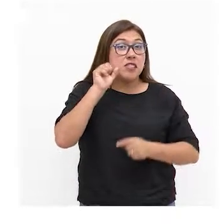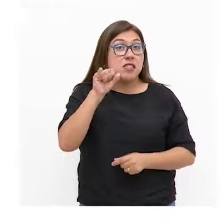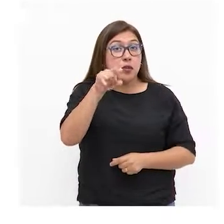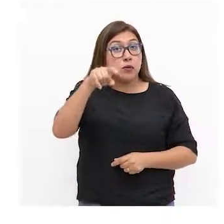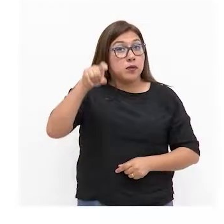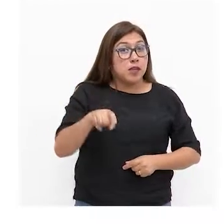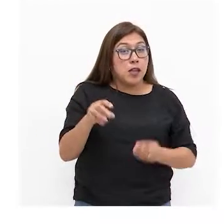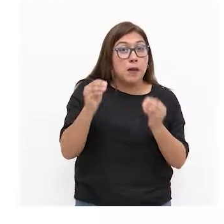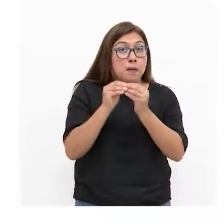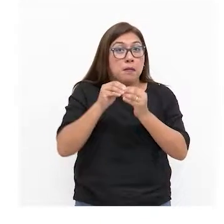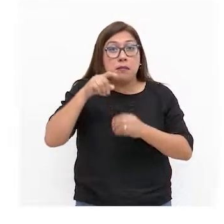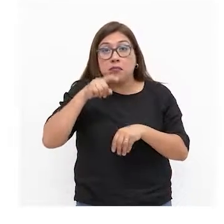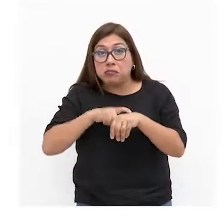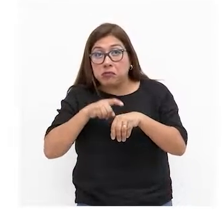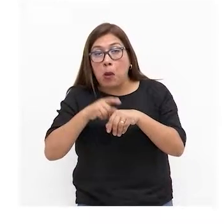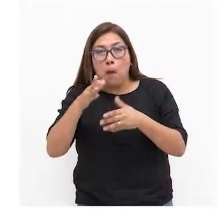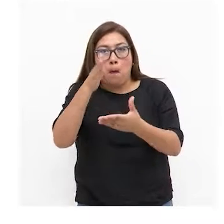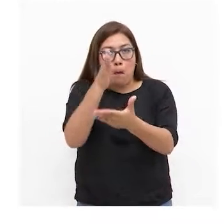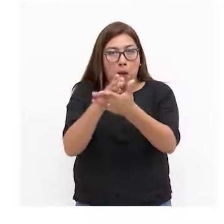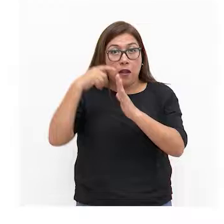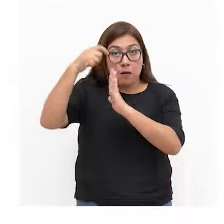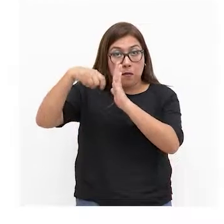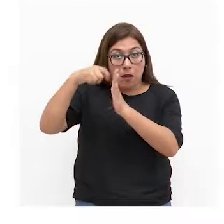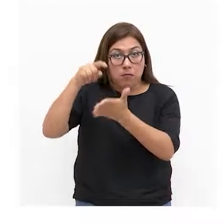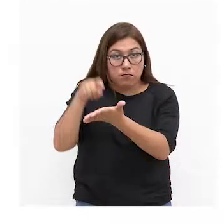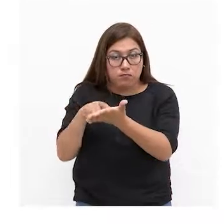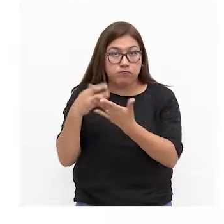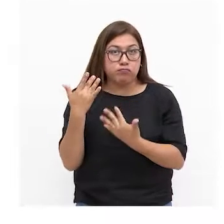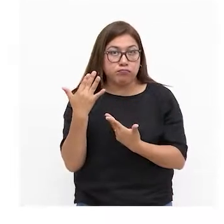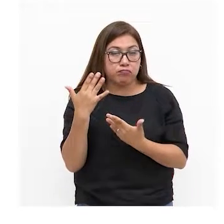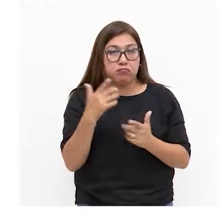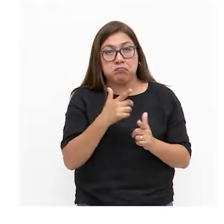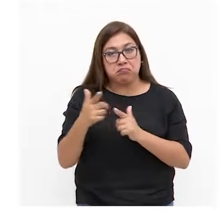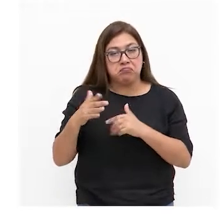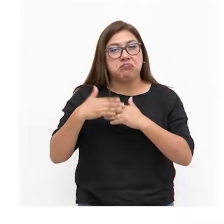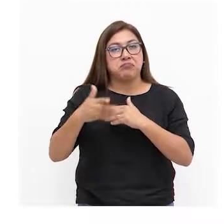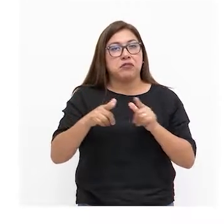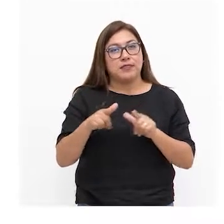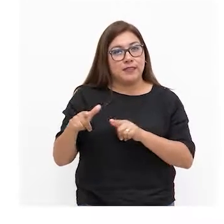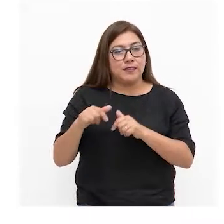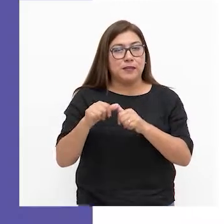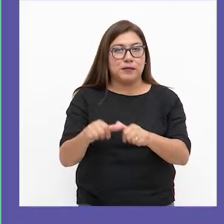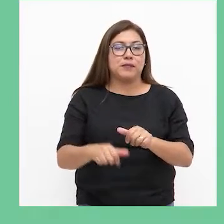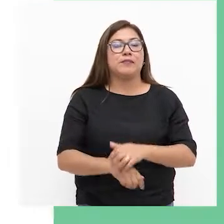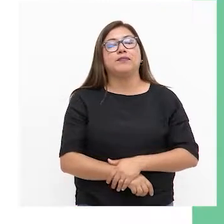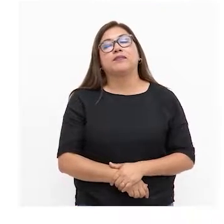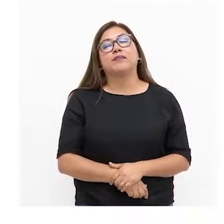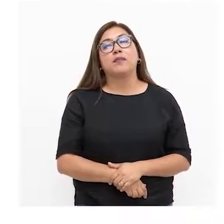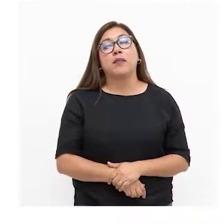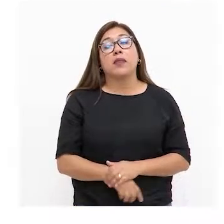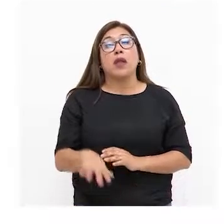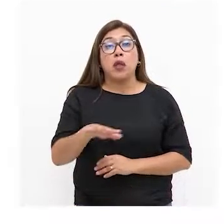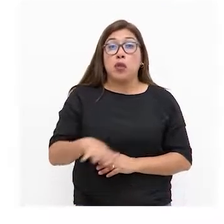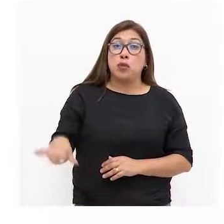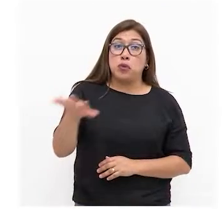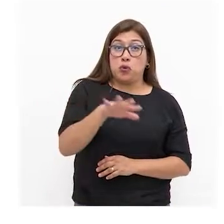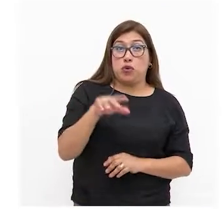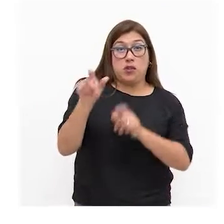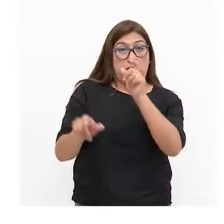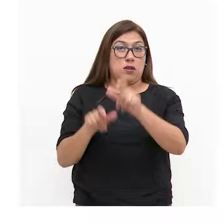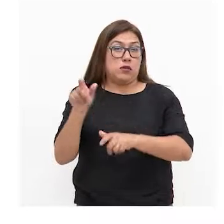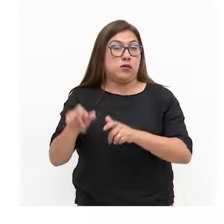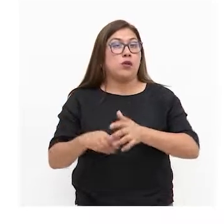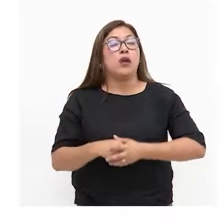necesitas más tiempo puedes pausar el vídeo y continuar cuando estés lista o listo todas las personas